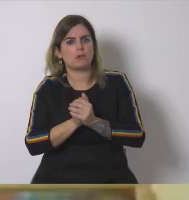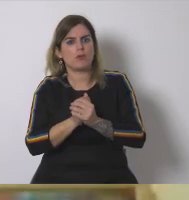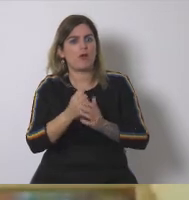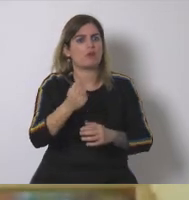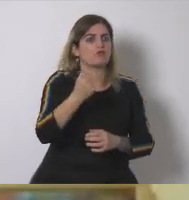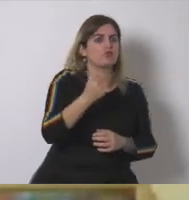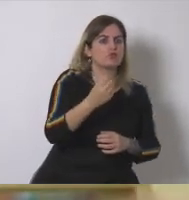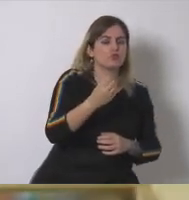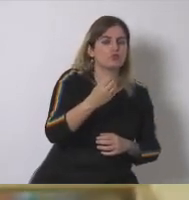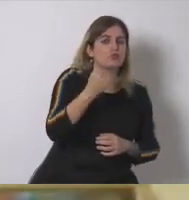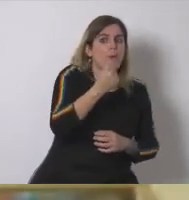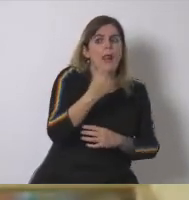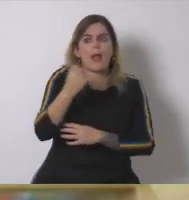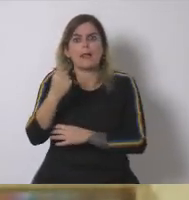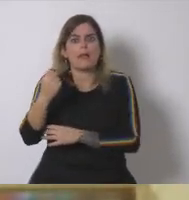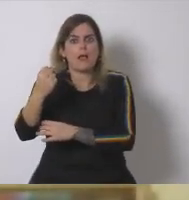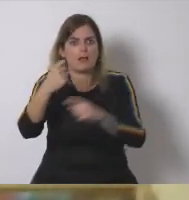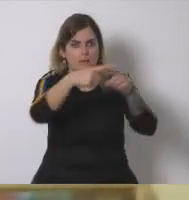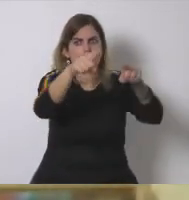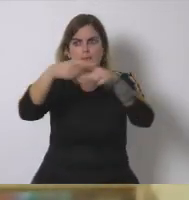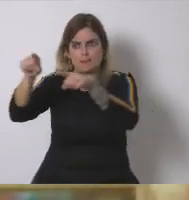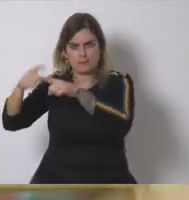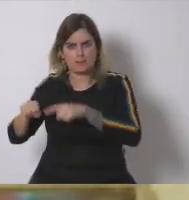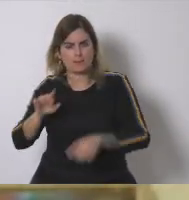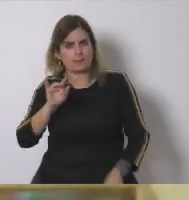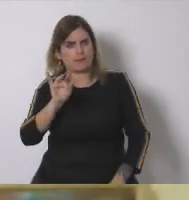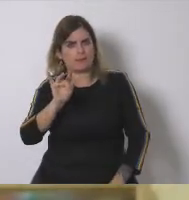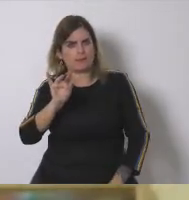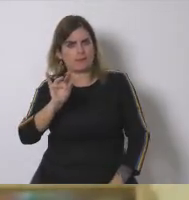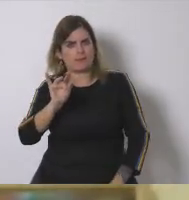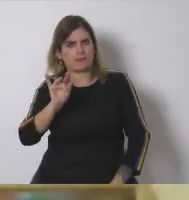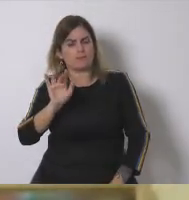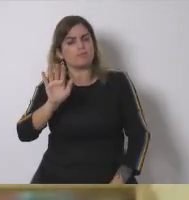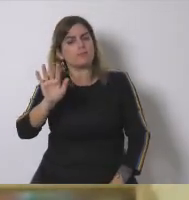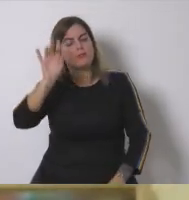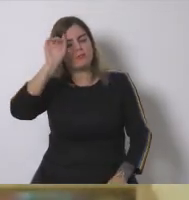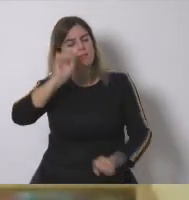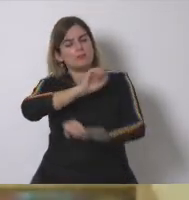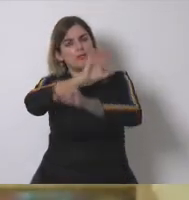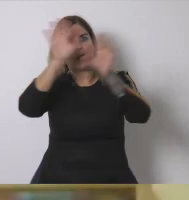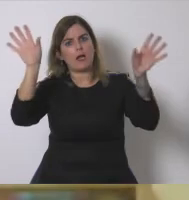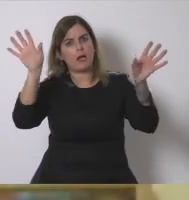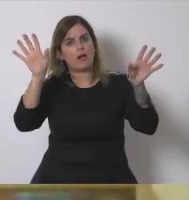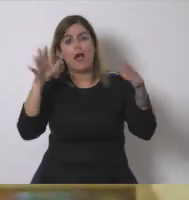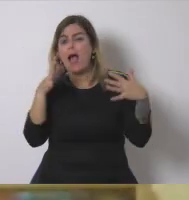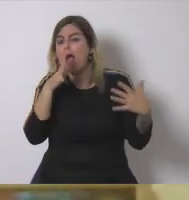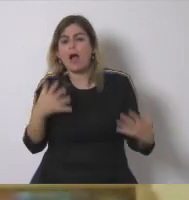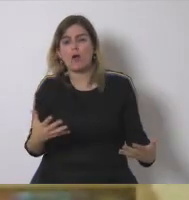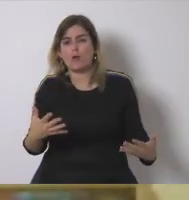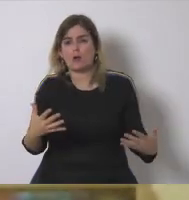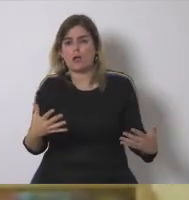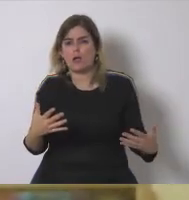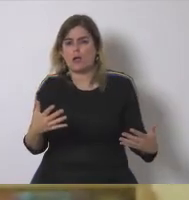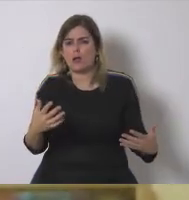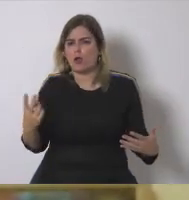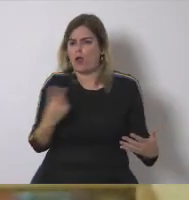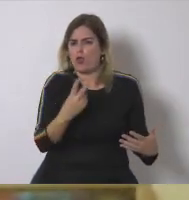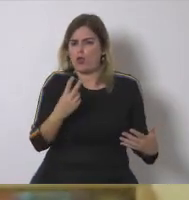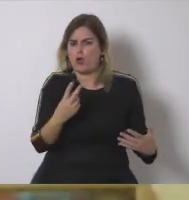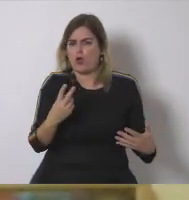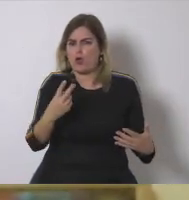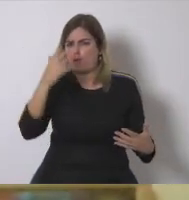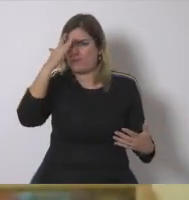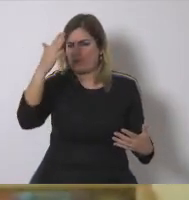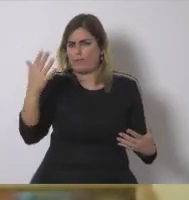creo que haya un conflicto entre soberanías creo que hay diferencias pero tengo muy claro que estamos en el